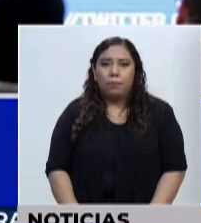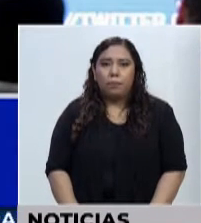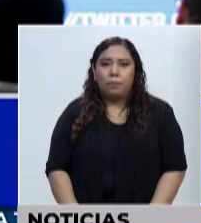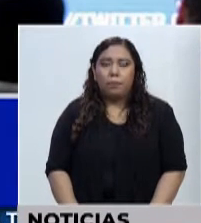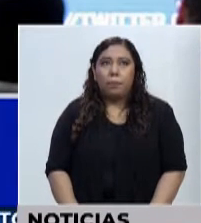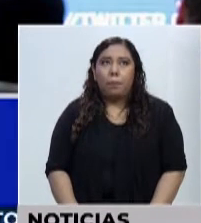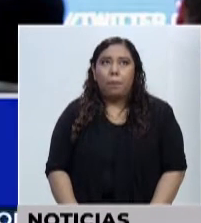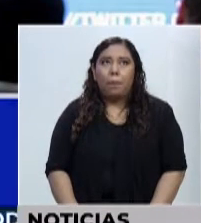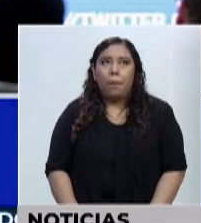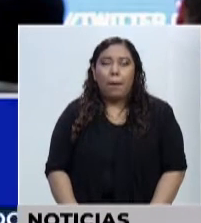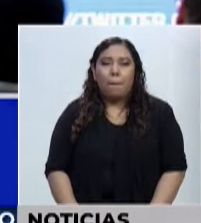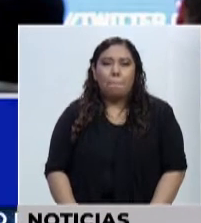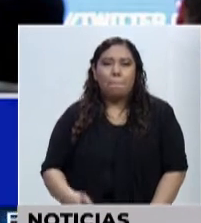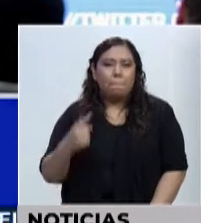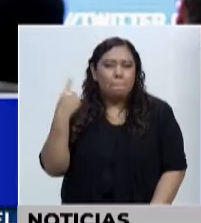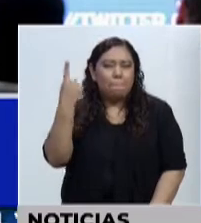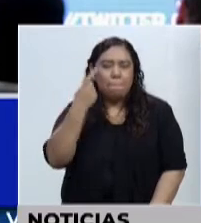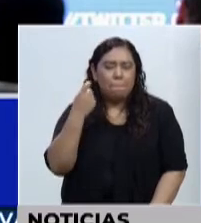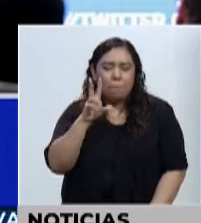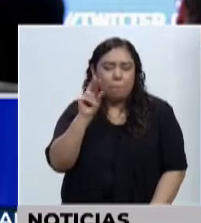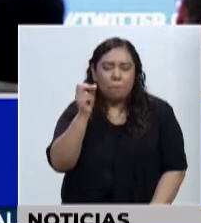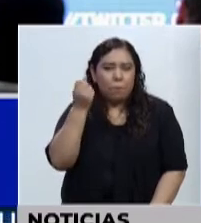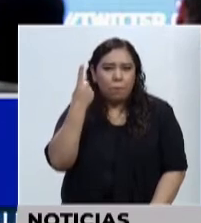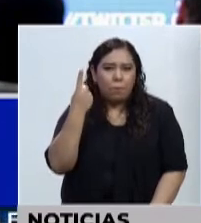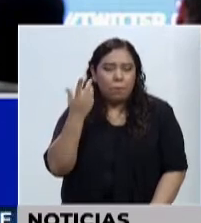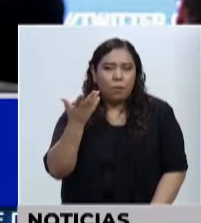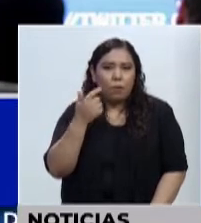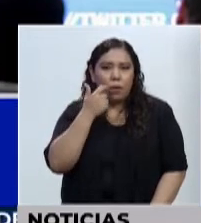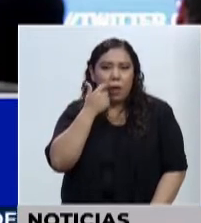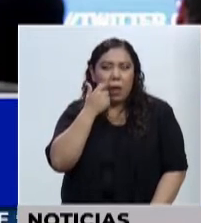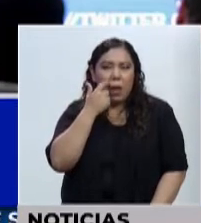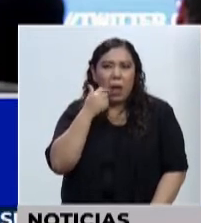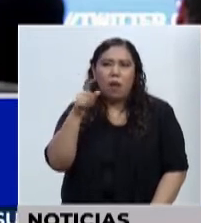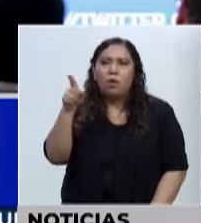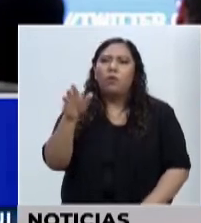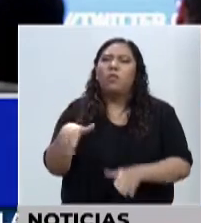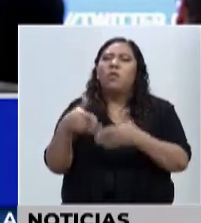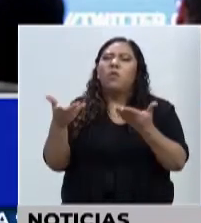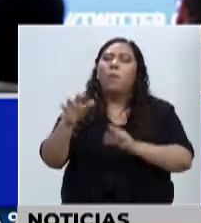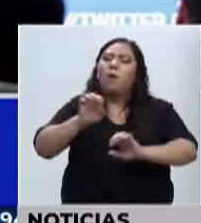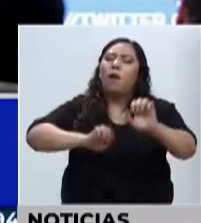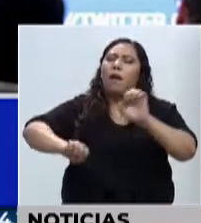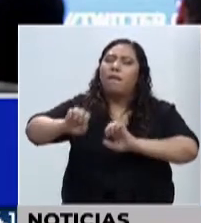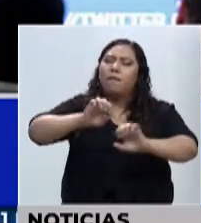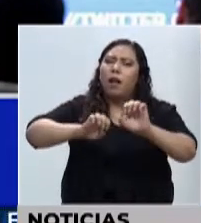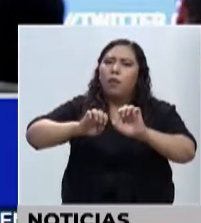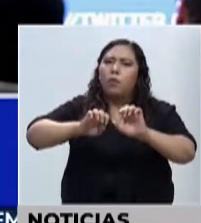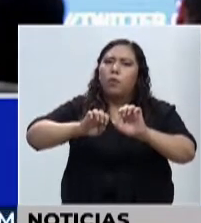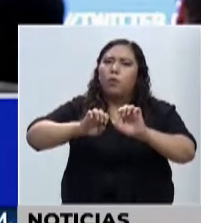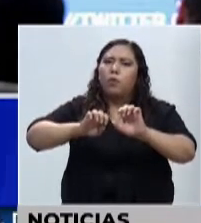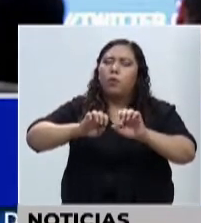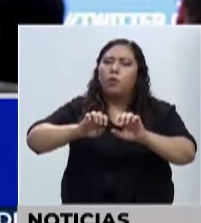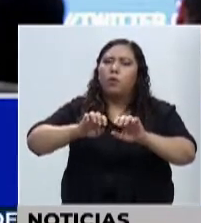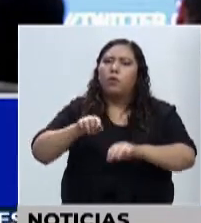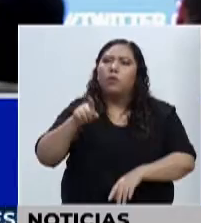Bueno, no entendí muy bien la pregunta, pero sí... ¿Cómo evalúa directamente esta